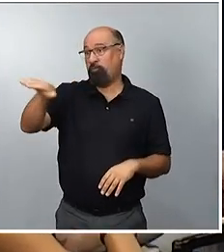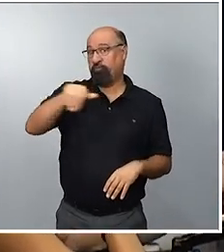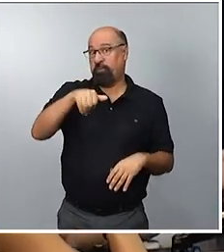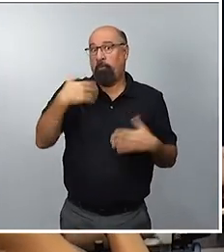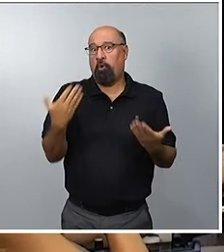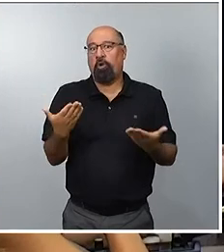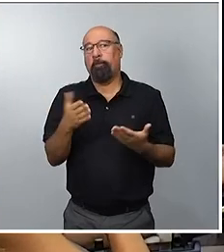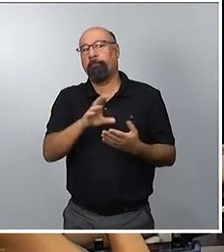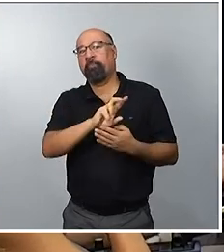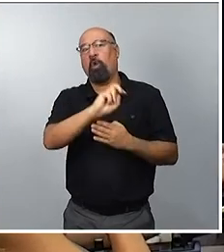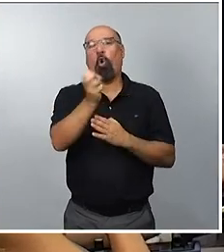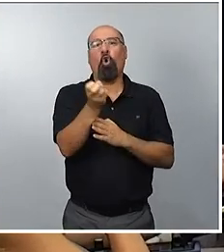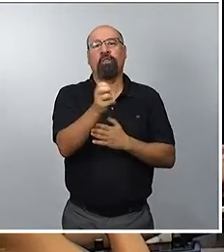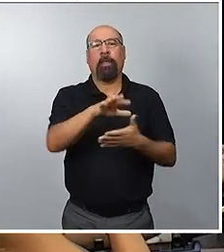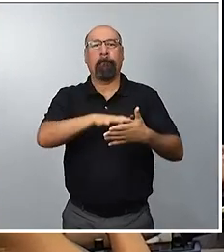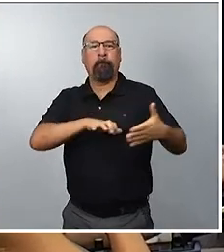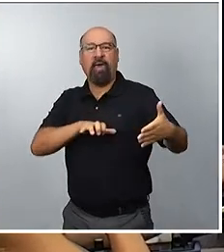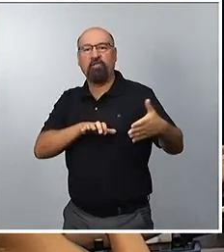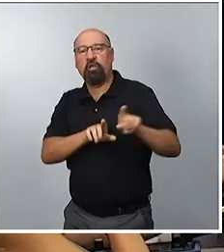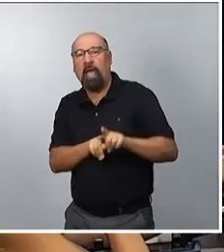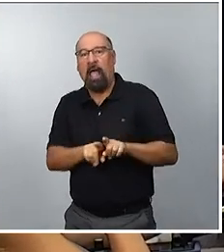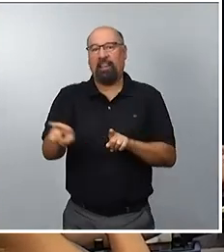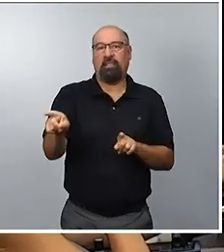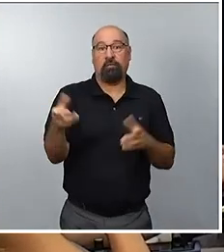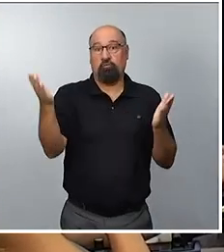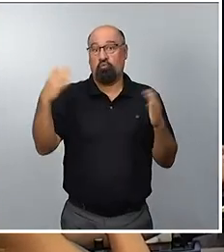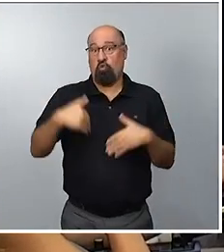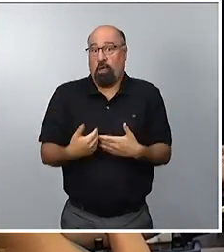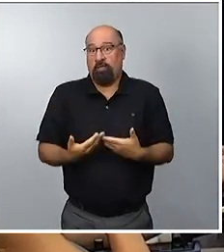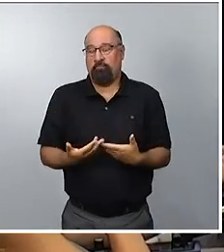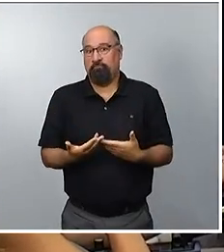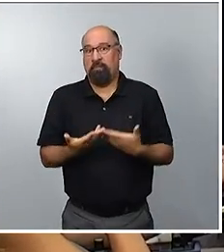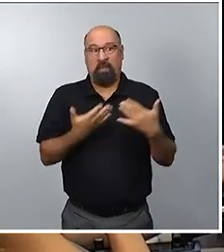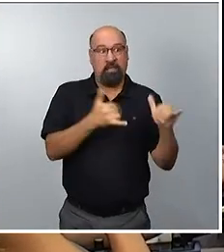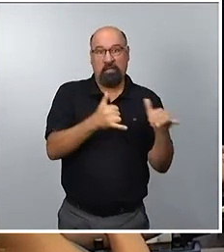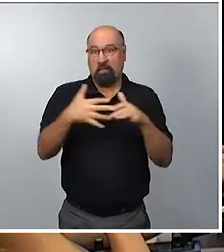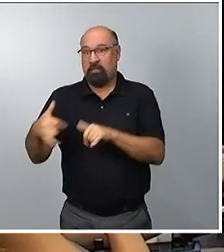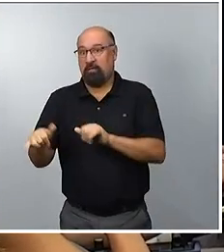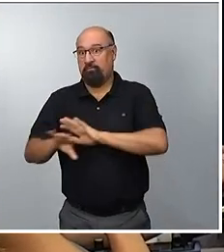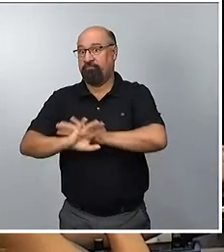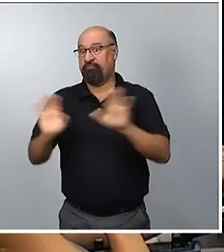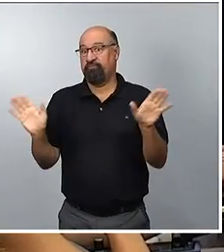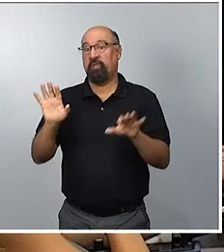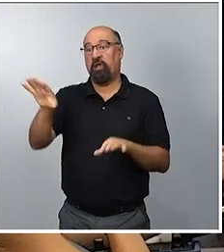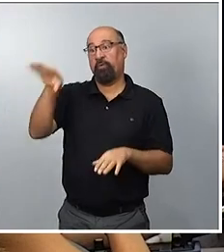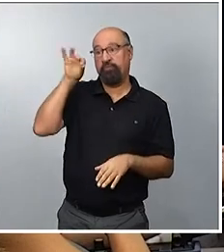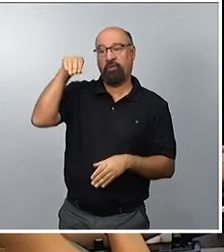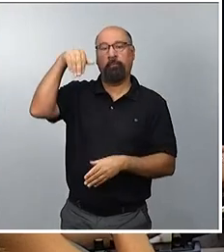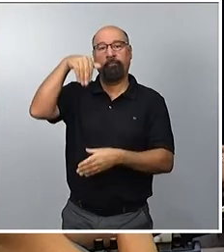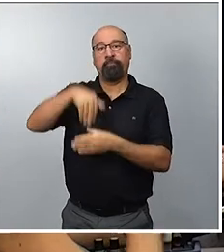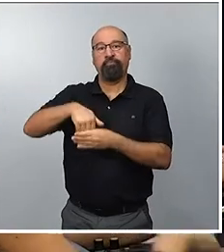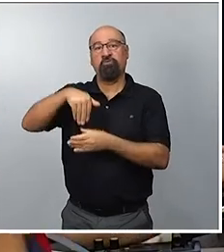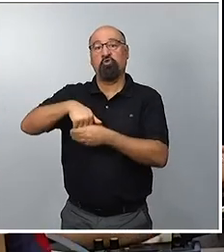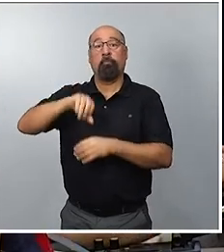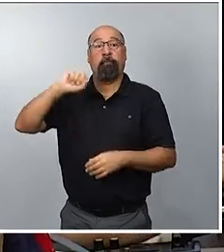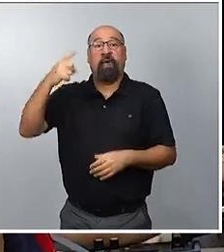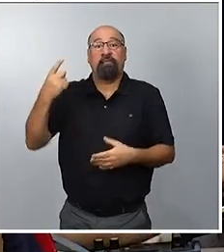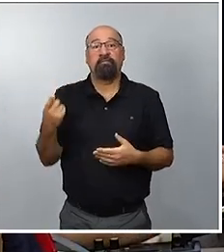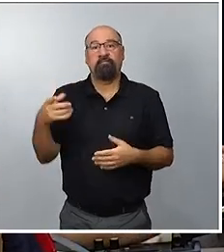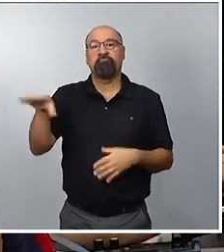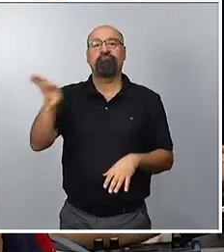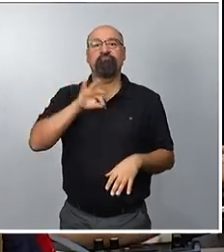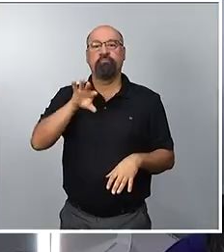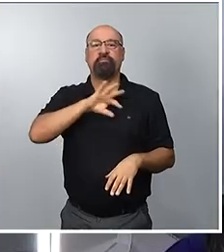alternativa o constató que no había una mayoría alternativa que impidiese la designación del señor Feijo. Gracias.